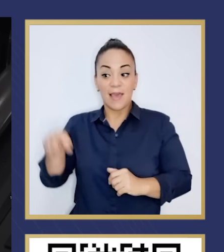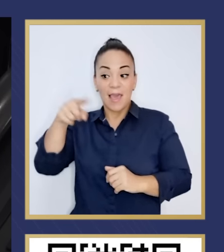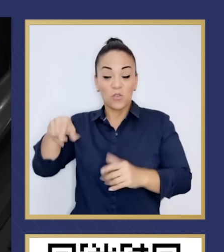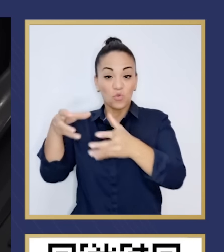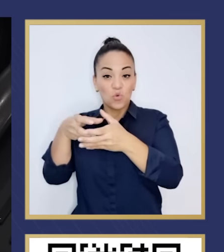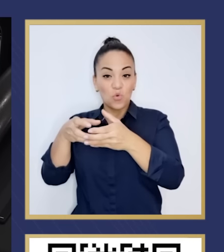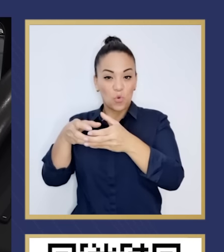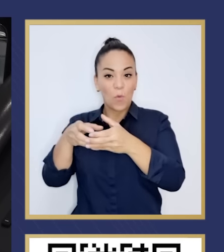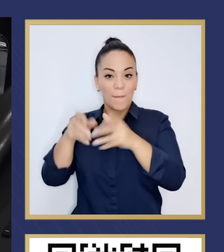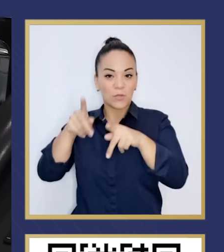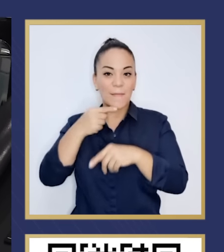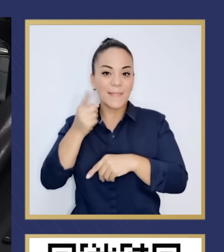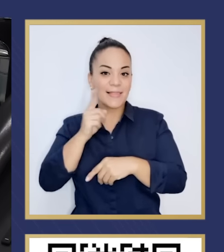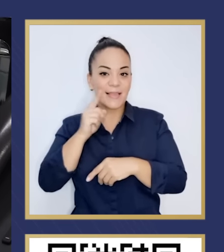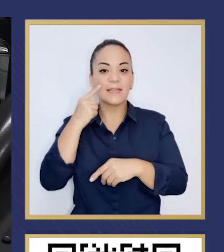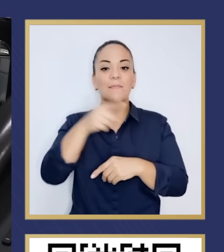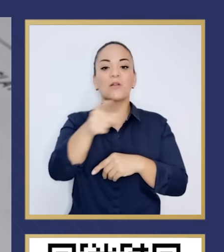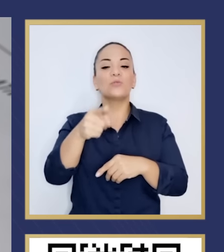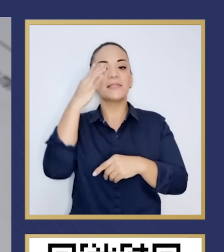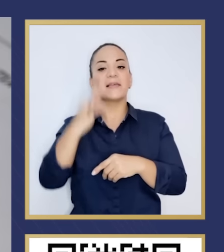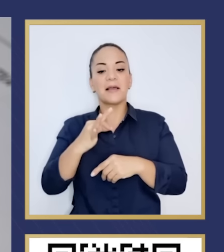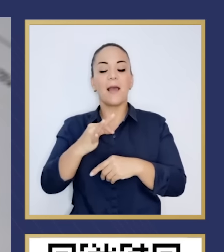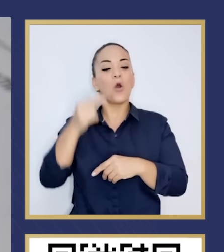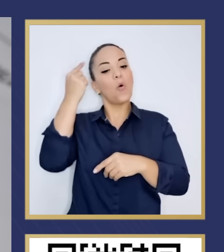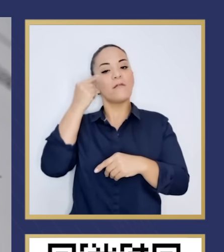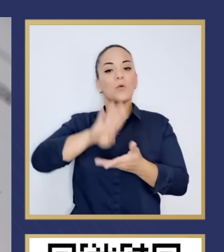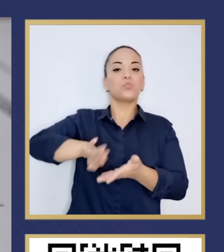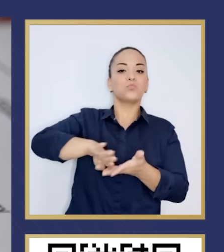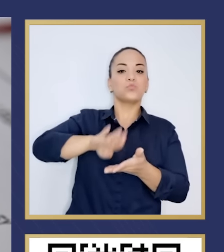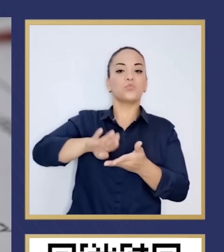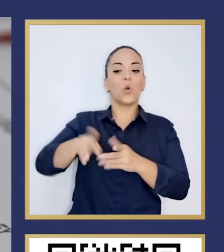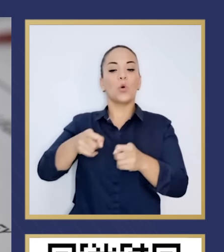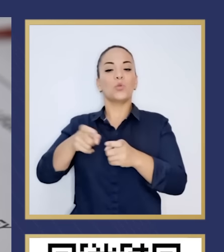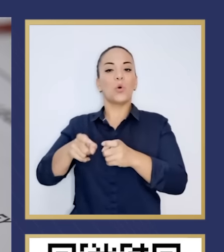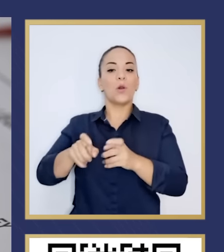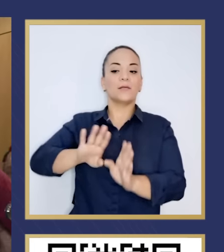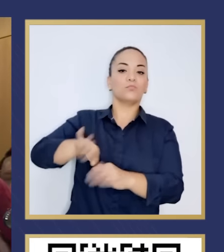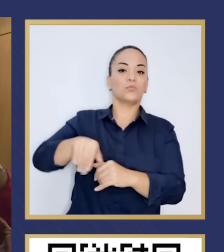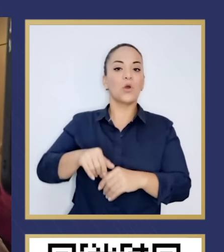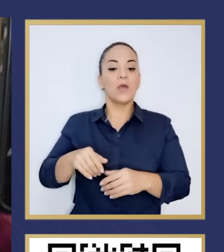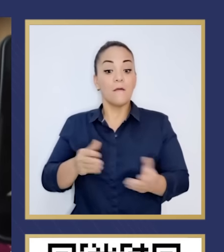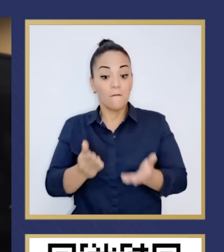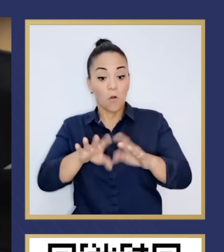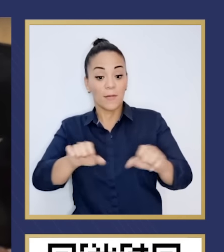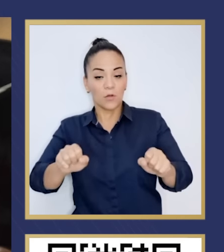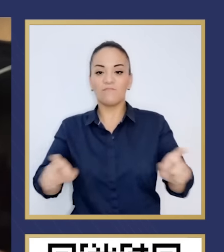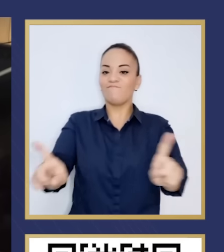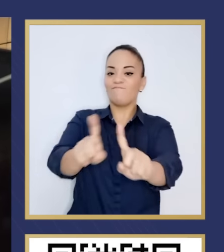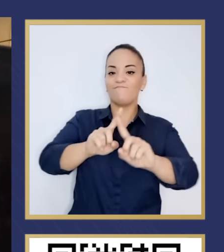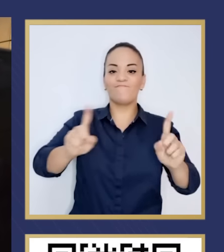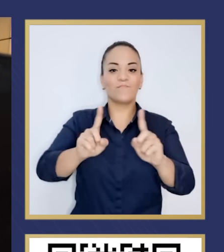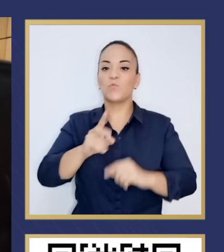la idea de que este proyecto da vía libre a los gobiernos para evadir controles y para fomentar la corrupción. Nada